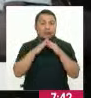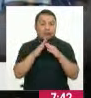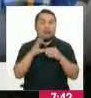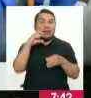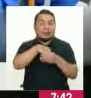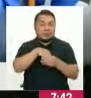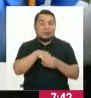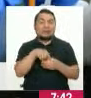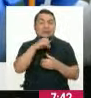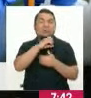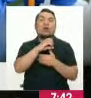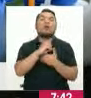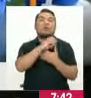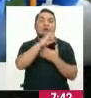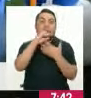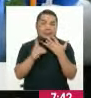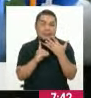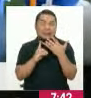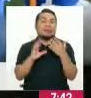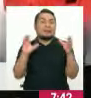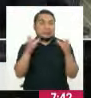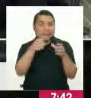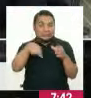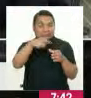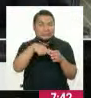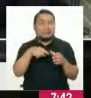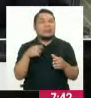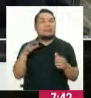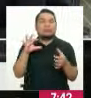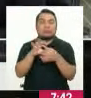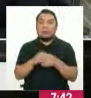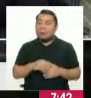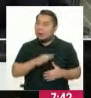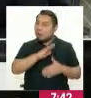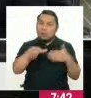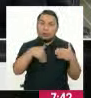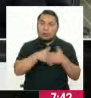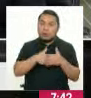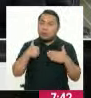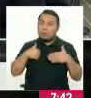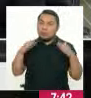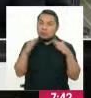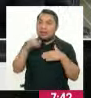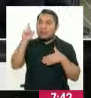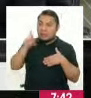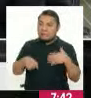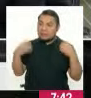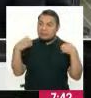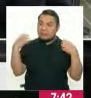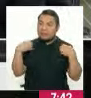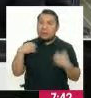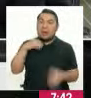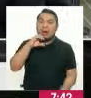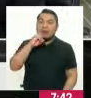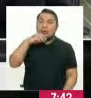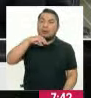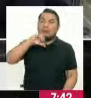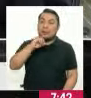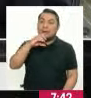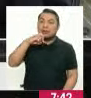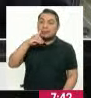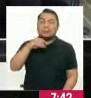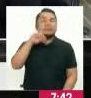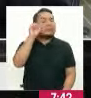gobiernos locales, provinciales y distritales. ¿Todos los municipios deben de tener este espacio? Deben de tener. Actualmente,